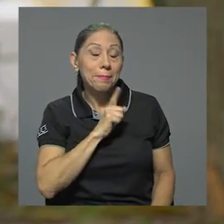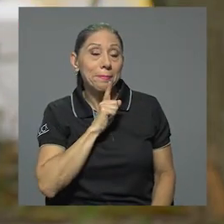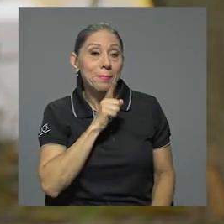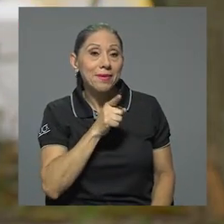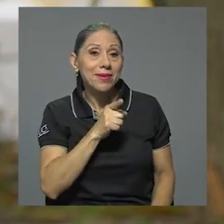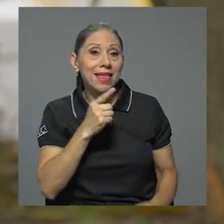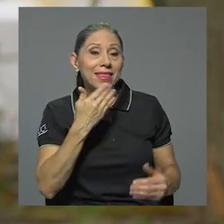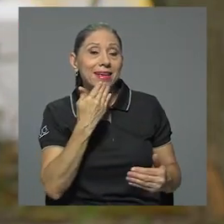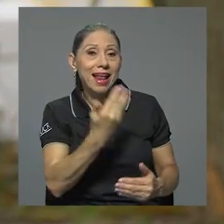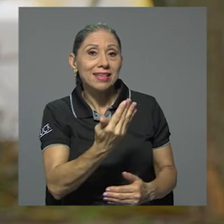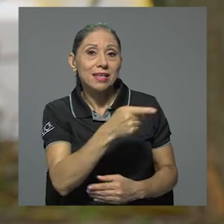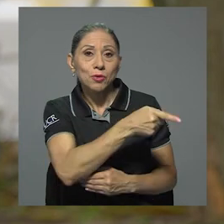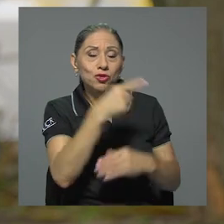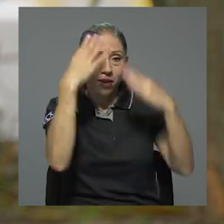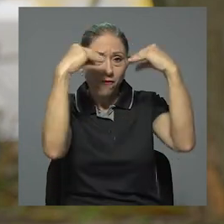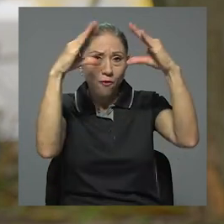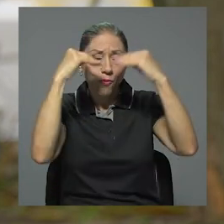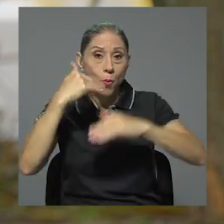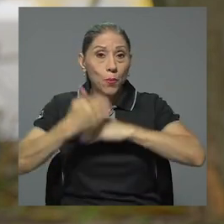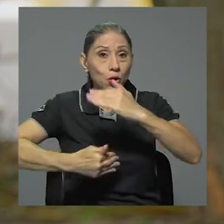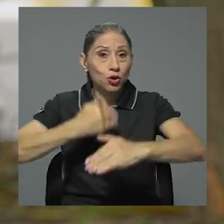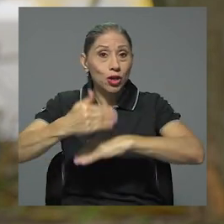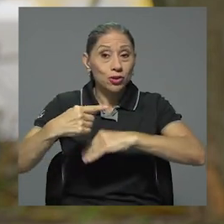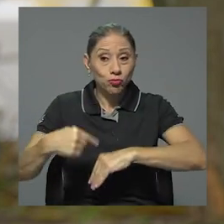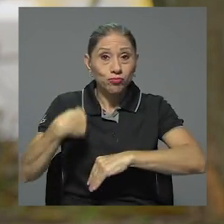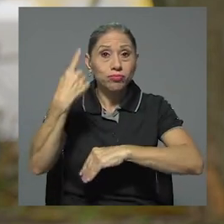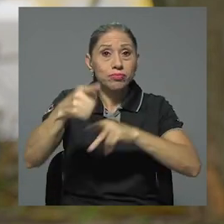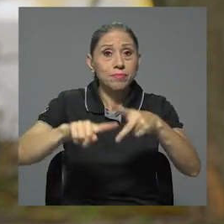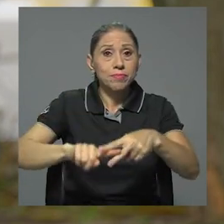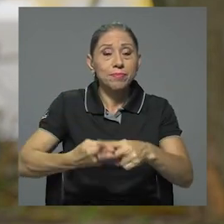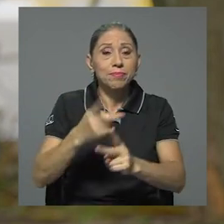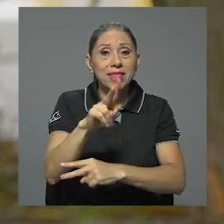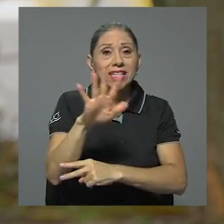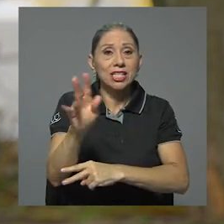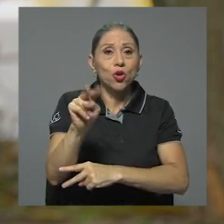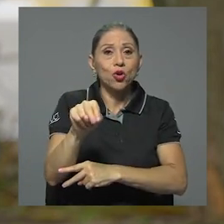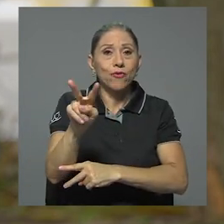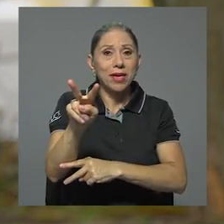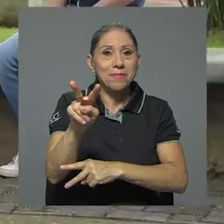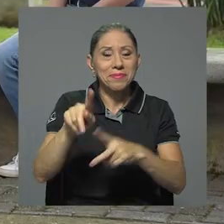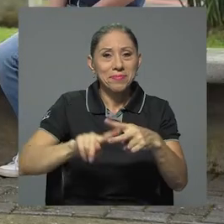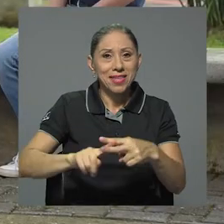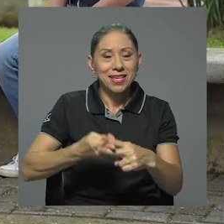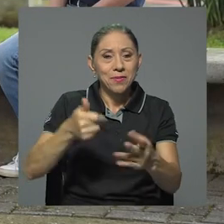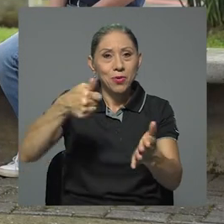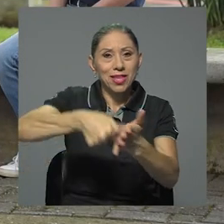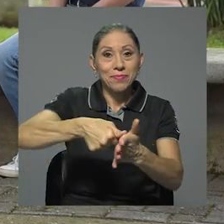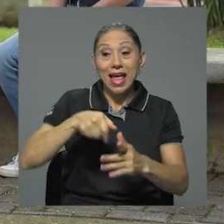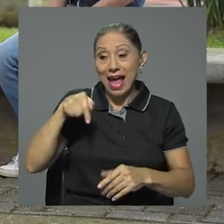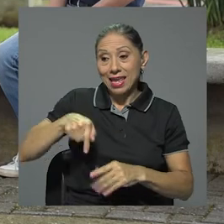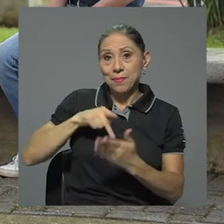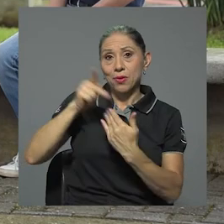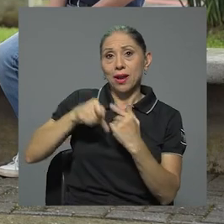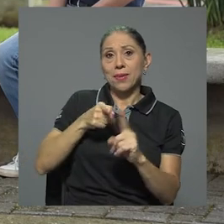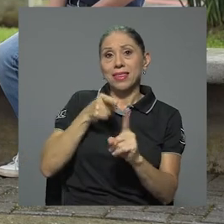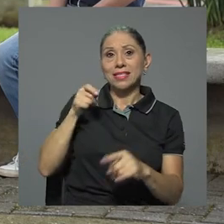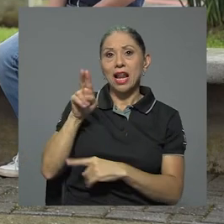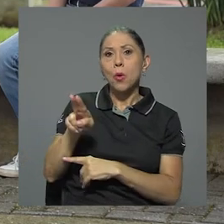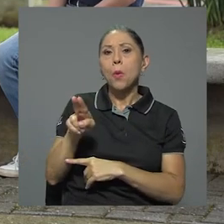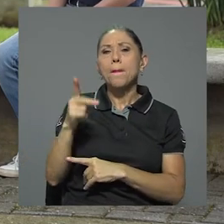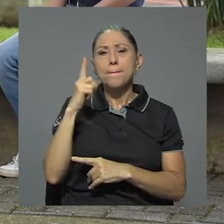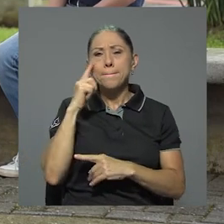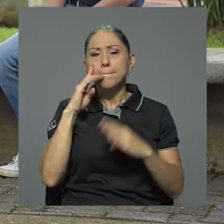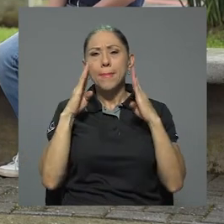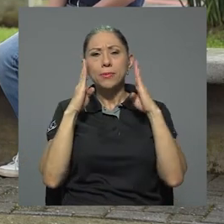que viene, que va a estar a partir del 25 de noviembre con el inicio ya de la votación. Vamos desde la UBA a estar pendientes en estas